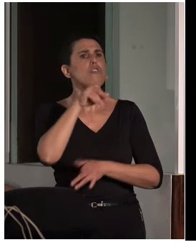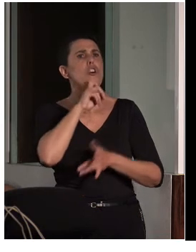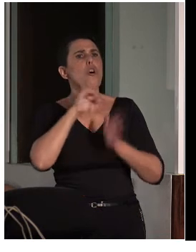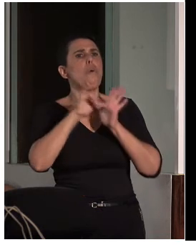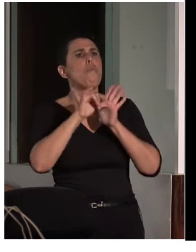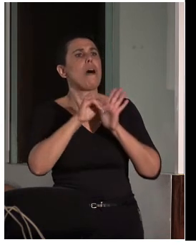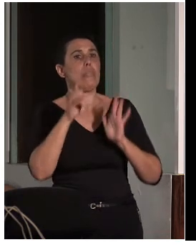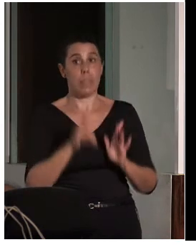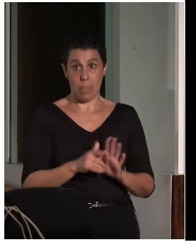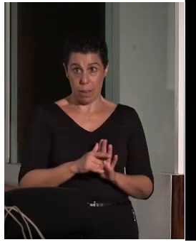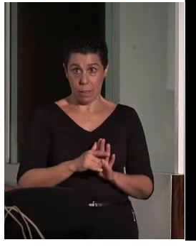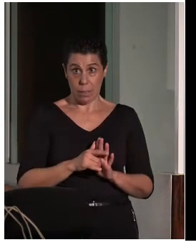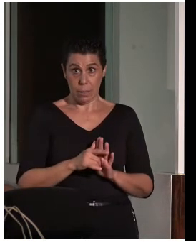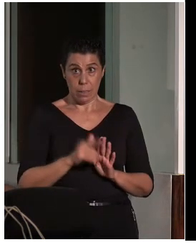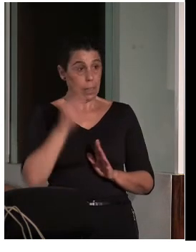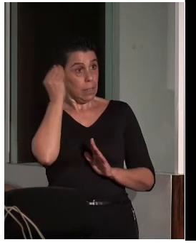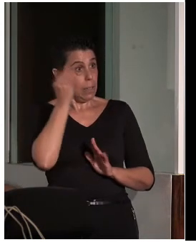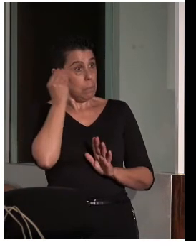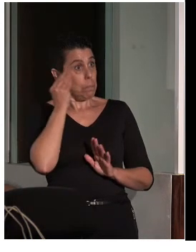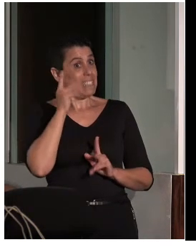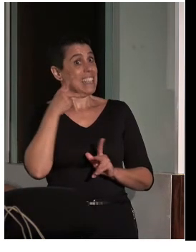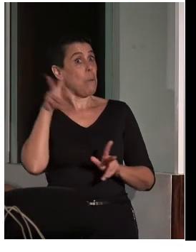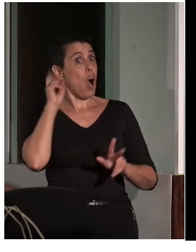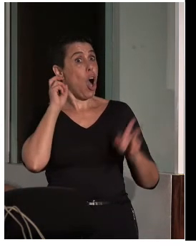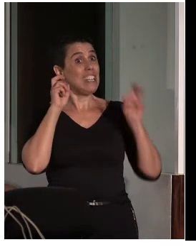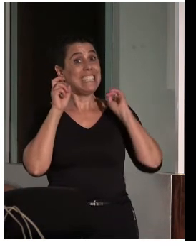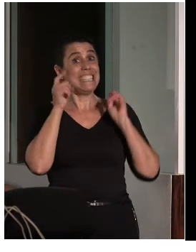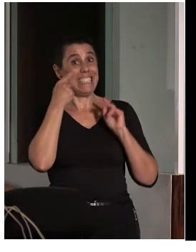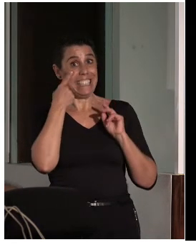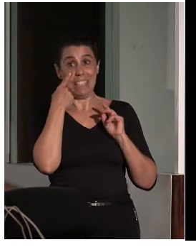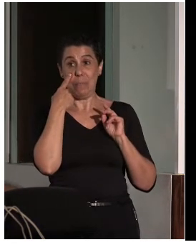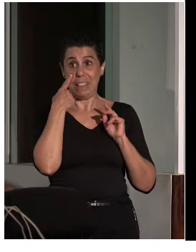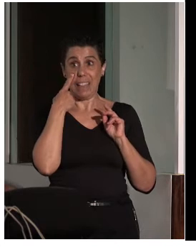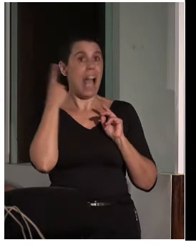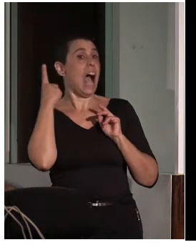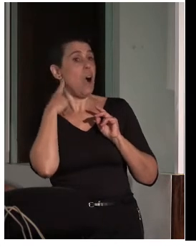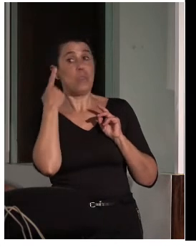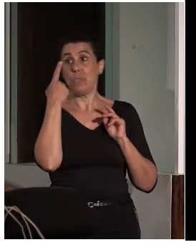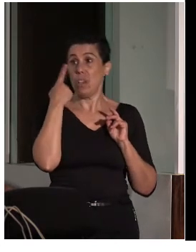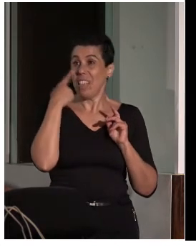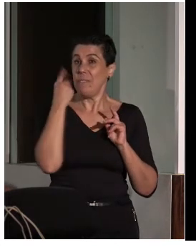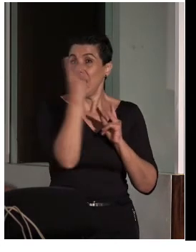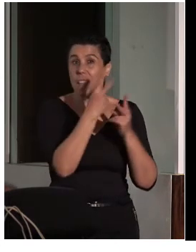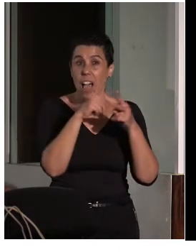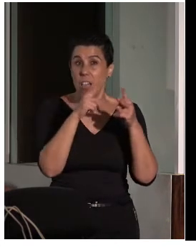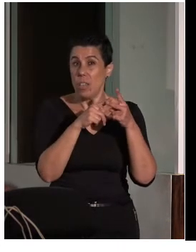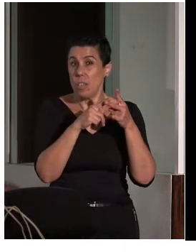hay otros sentidos. Creemos que el sentido de la vista es el más importante, pero eso no es así, porque casi el 90% de la información la recibimos al